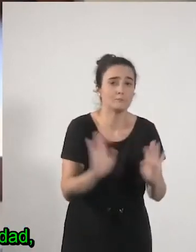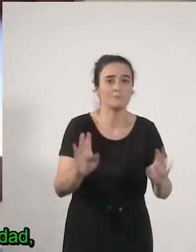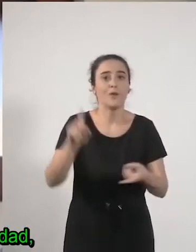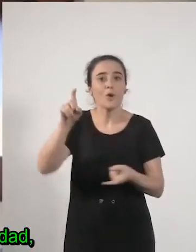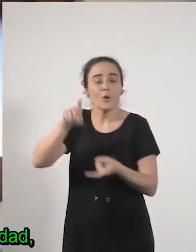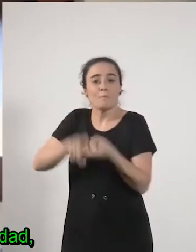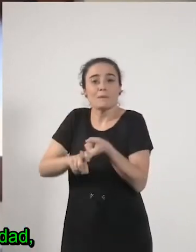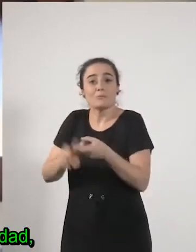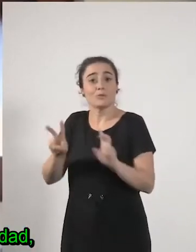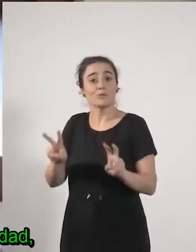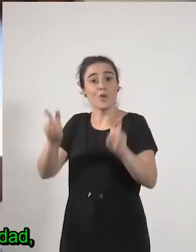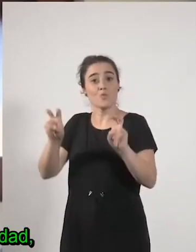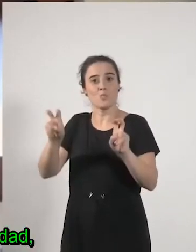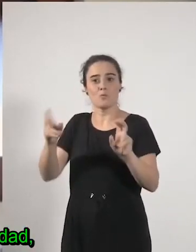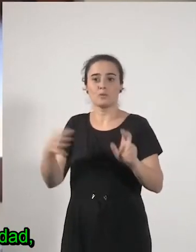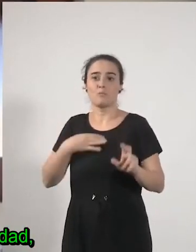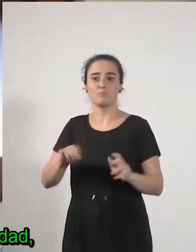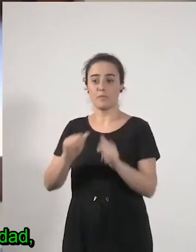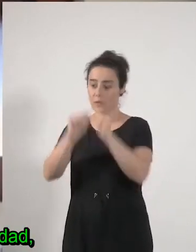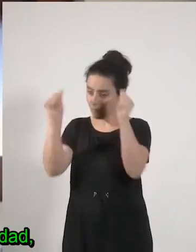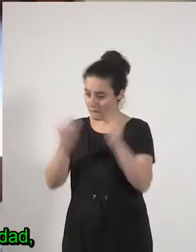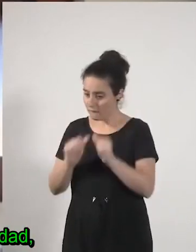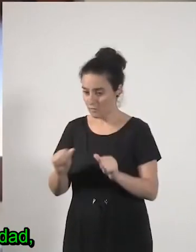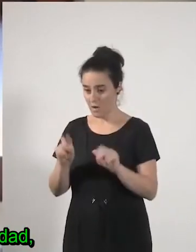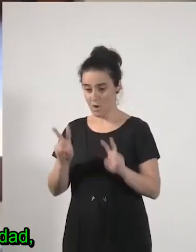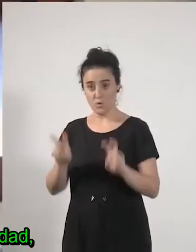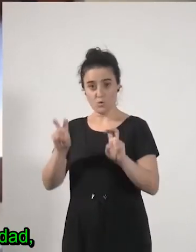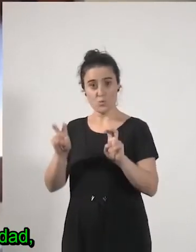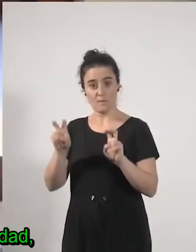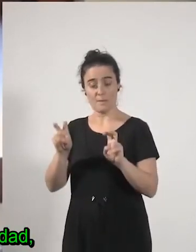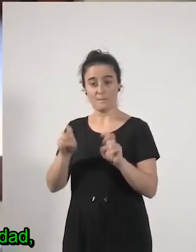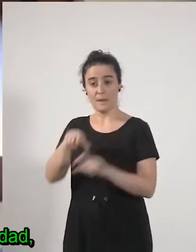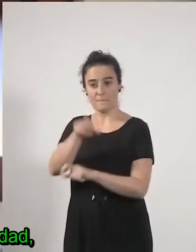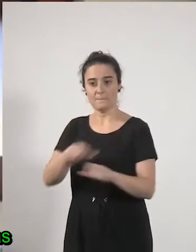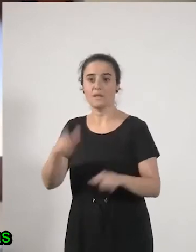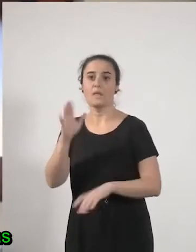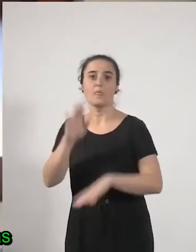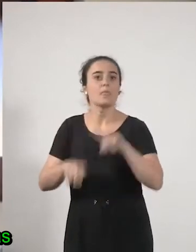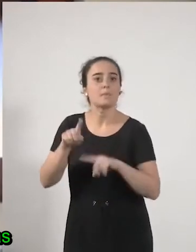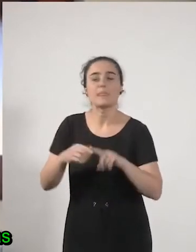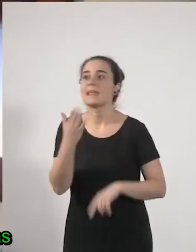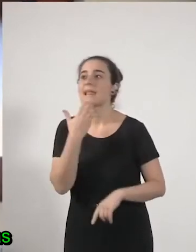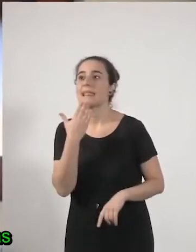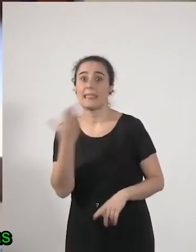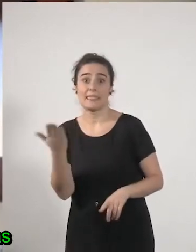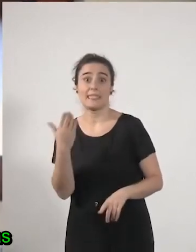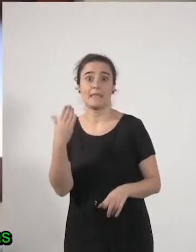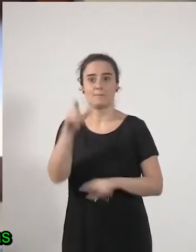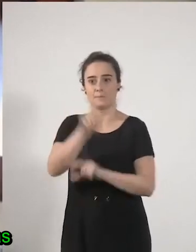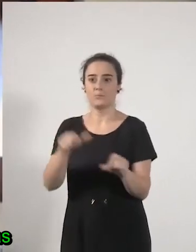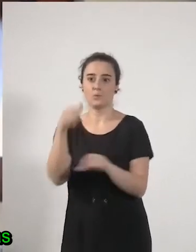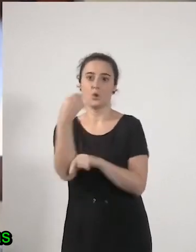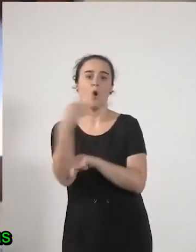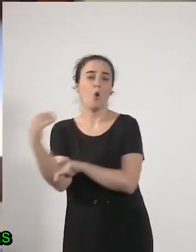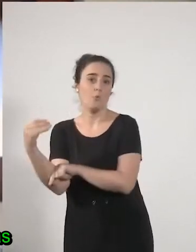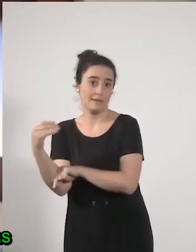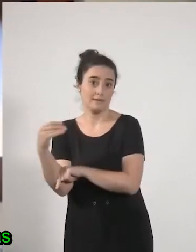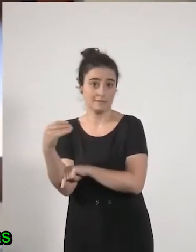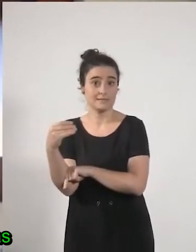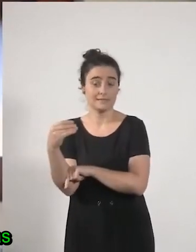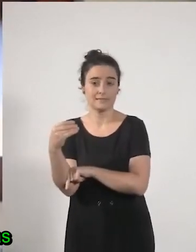modelarla un poco para las personas hasta una cierta edad las personas jóvenes pues